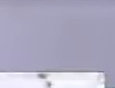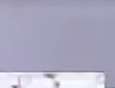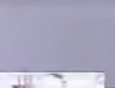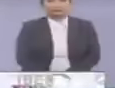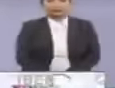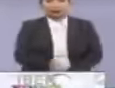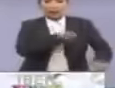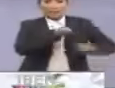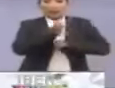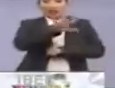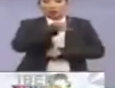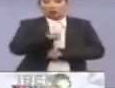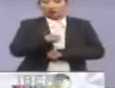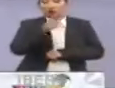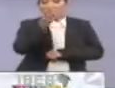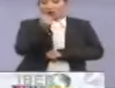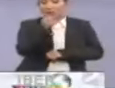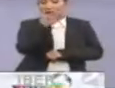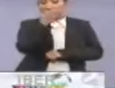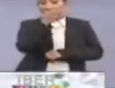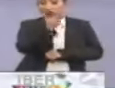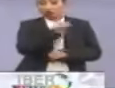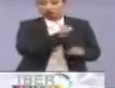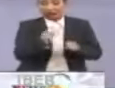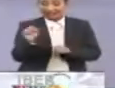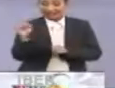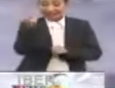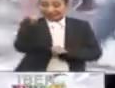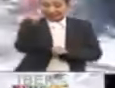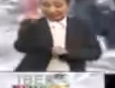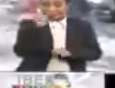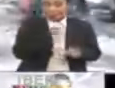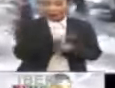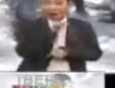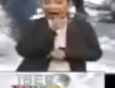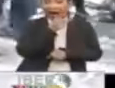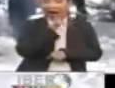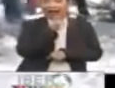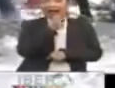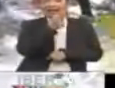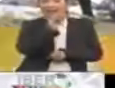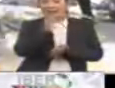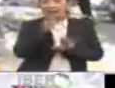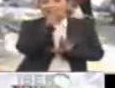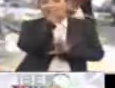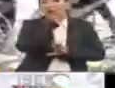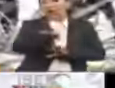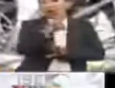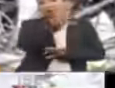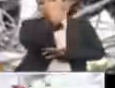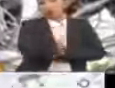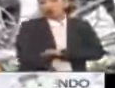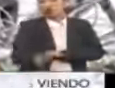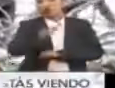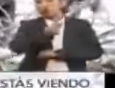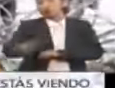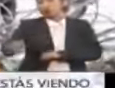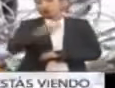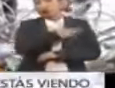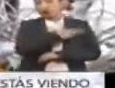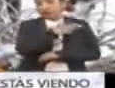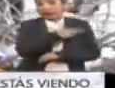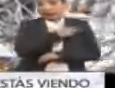Un sismo de 5.9 grados acudió el sábado pasado a Haití, dejando al menos 14 muertos, más de 200